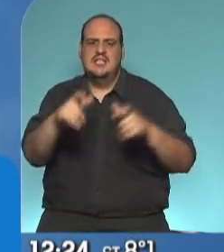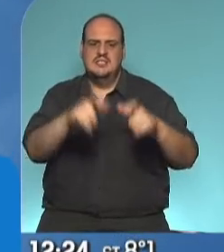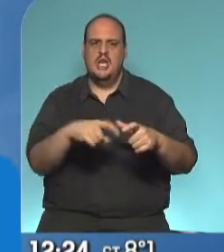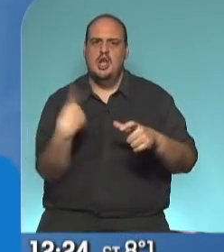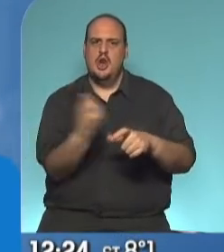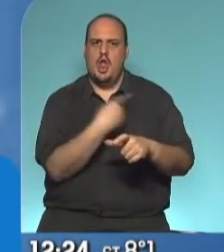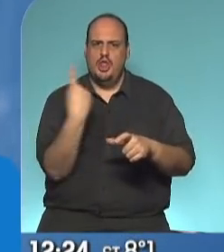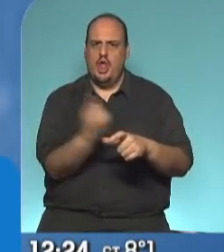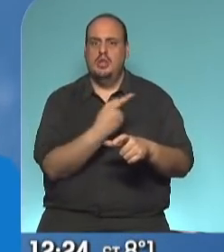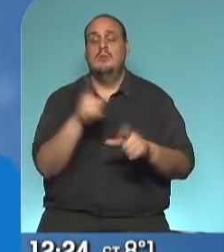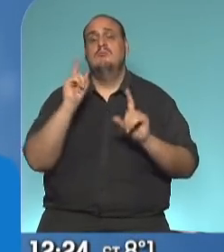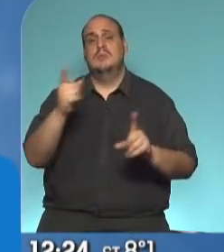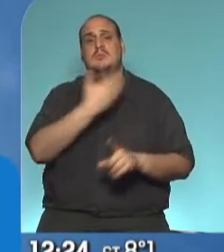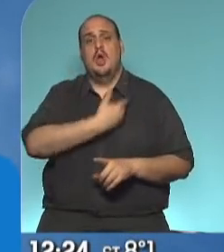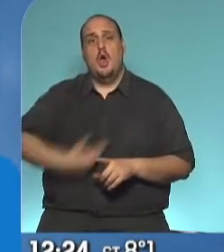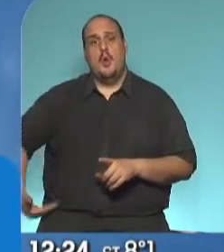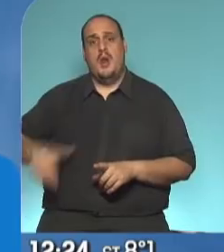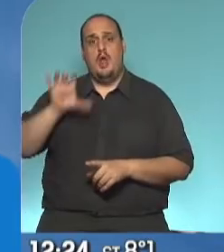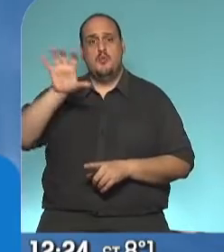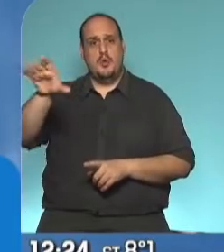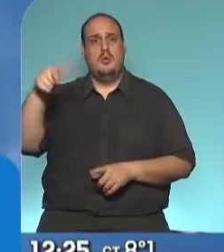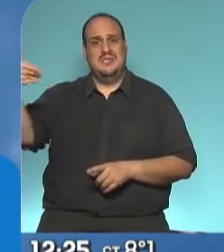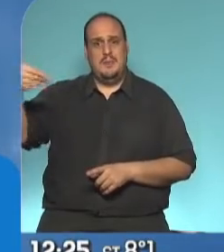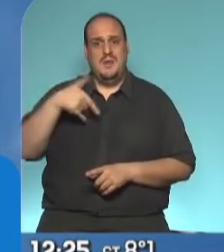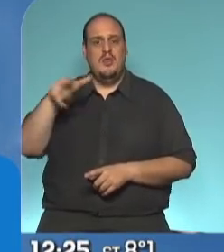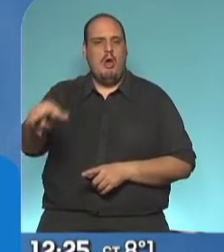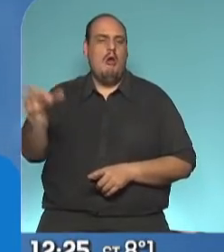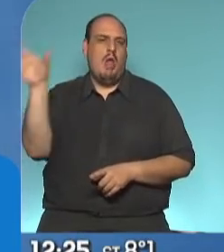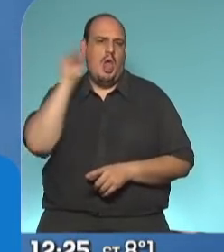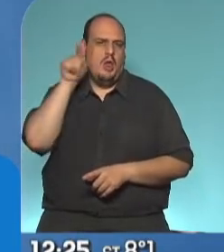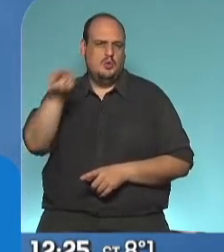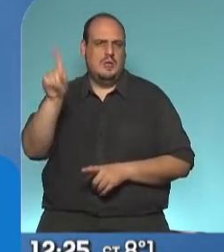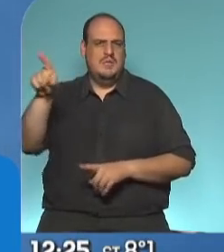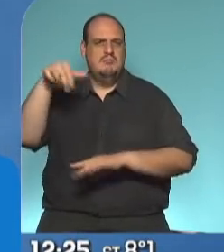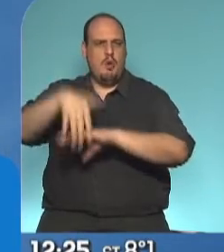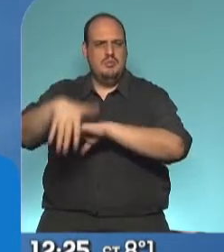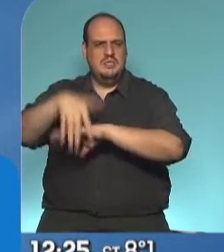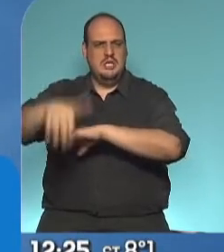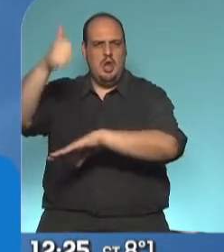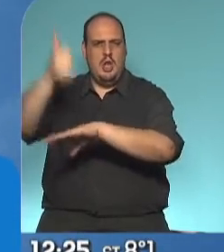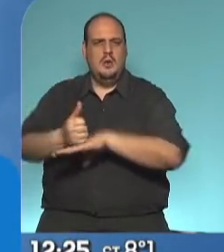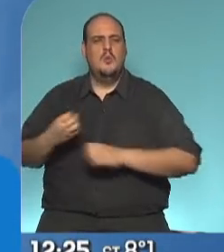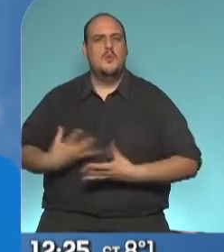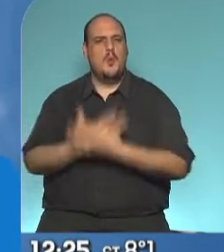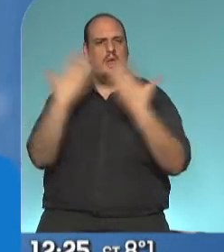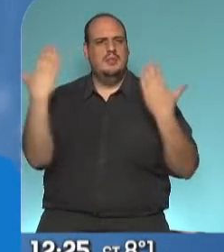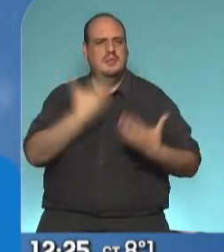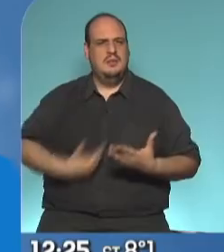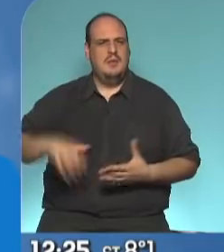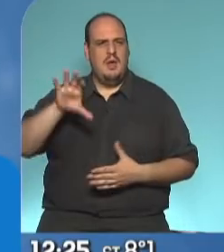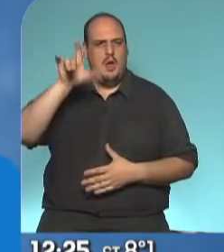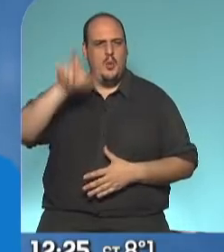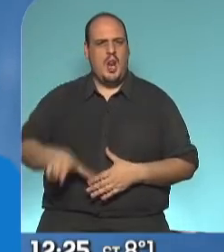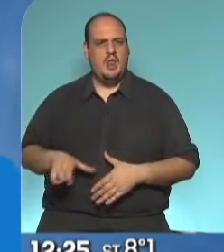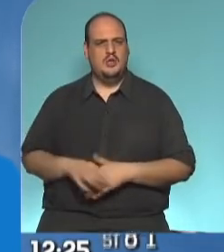pidió el gobernador de esa provincia que nos está escuchando allí en misiones. Muy buenos días, gobernador. Muy